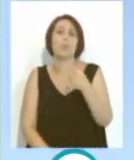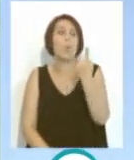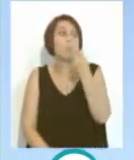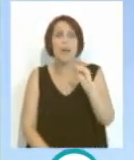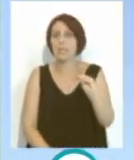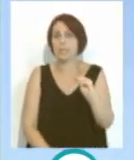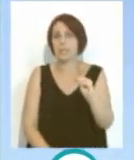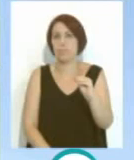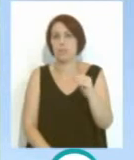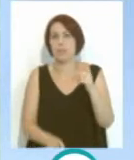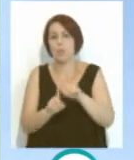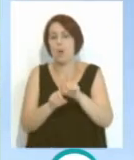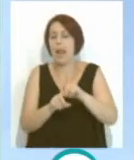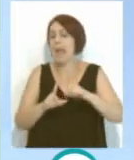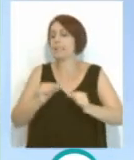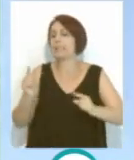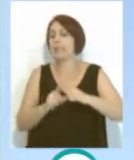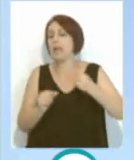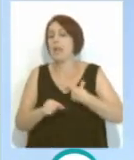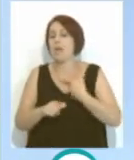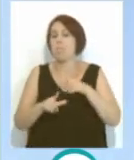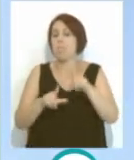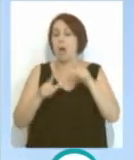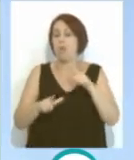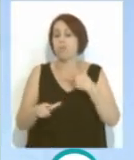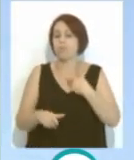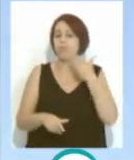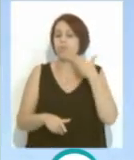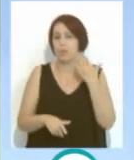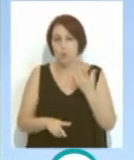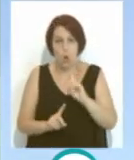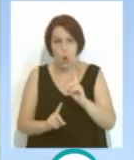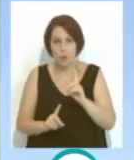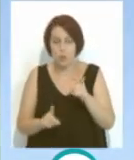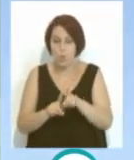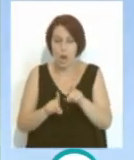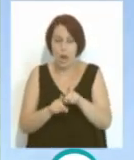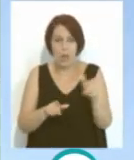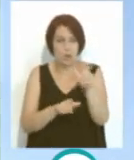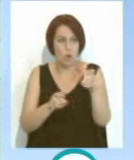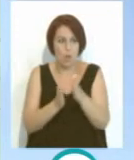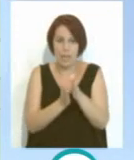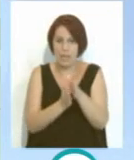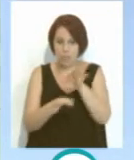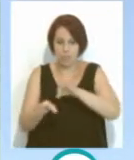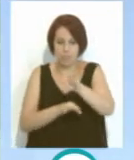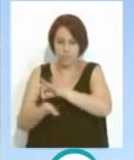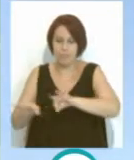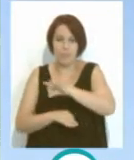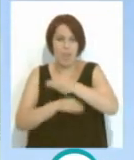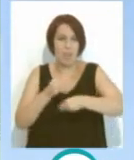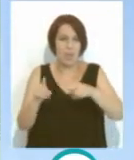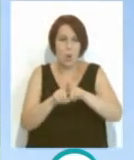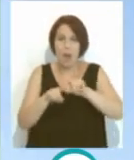más. O sea, no se ha creído que es la estrella de esto, sino lo que ha hecho es hacer también, tener empatía con todos los demás compañeros y hacer que sea una